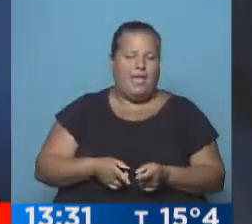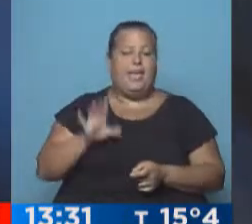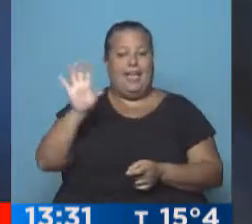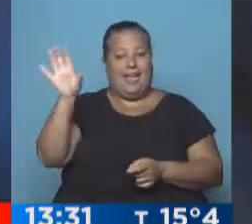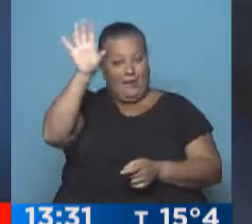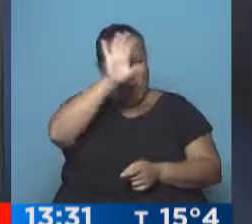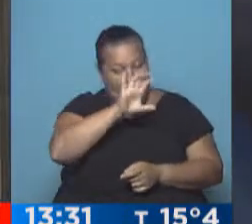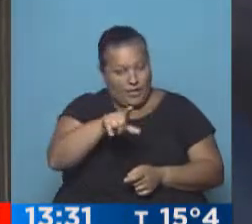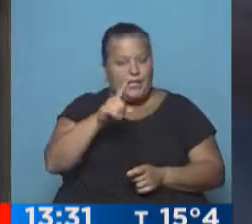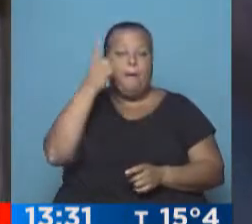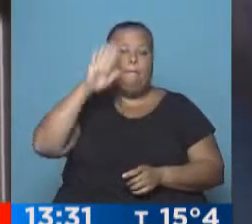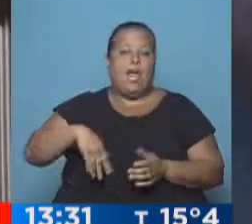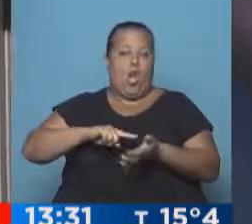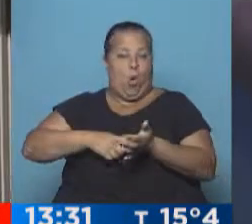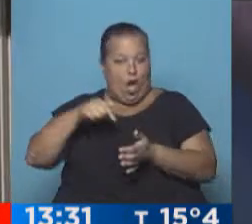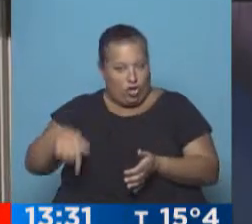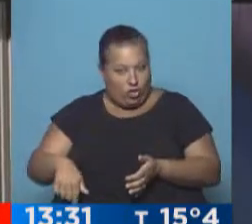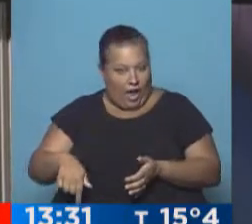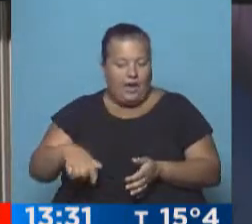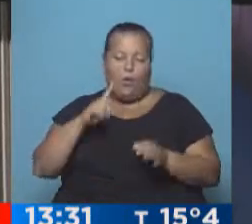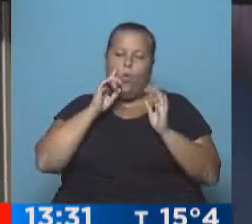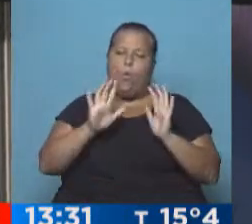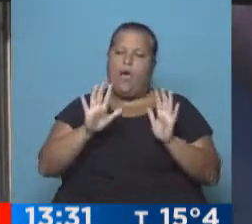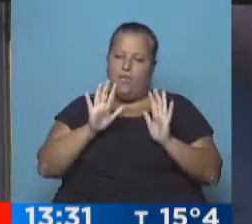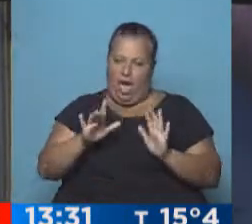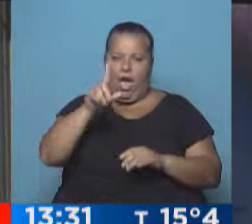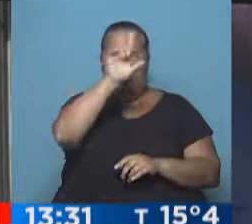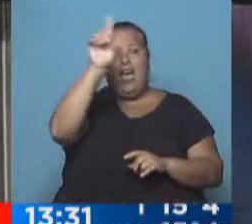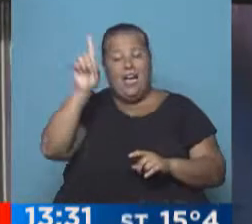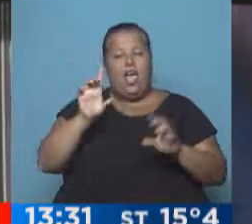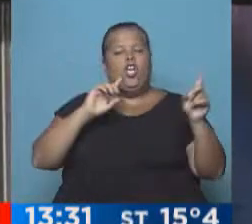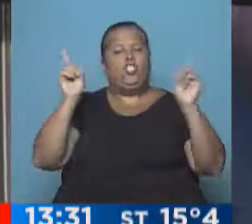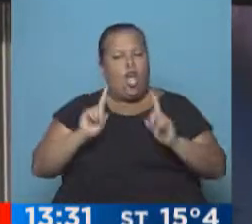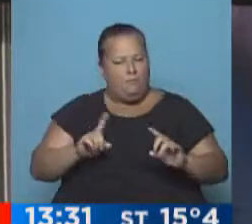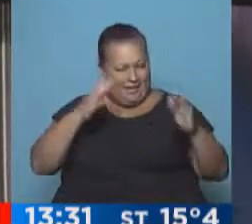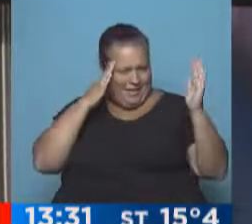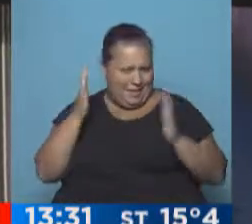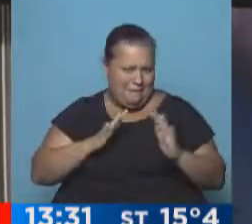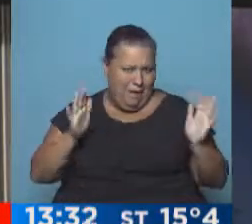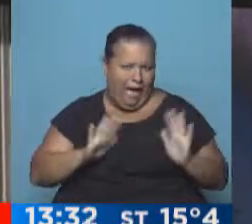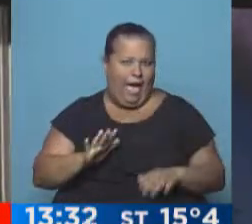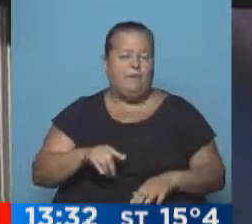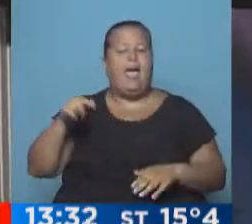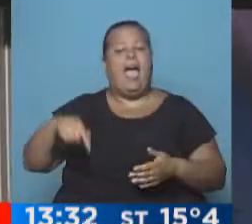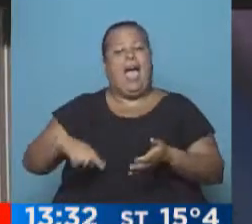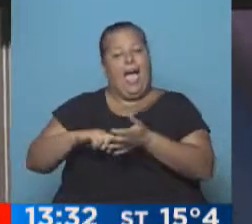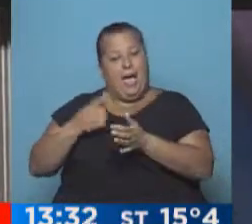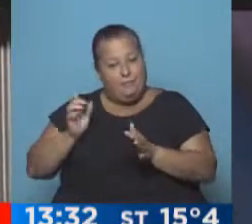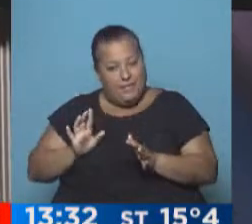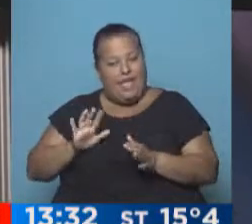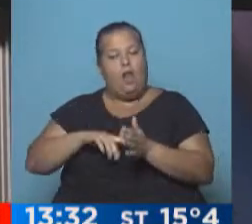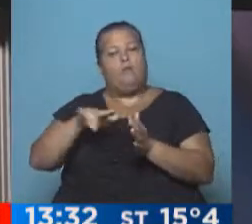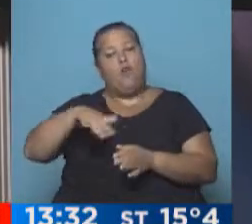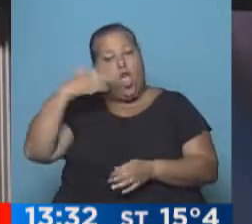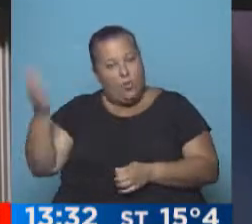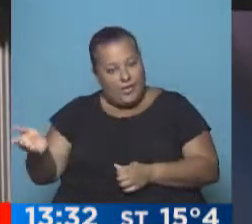esas provincias, a excepción de Buenos Aires, atentísimos que algunas de las tormentas van a ser fuertes. En la ciudad de Buenos Aires y el